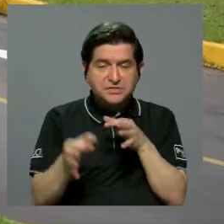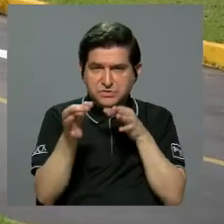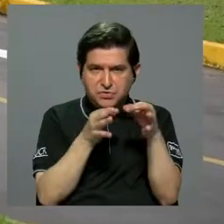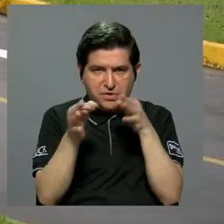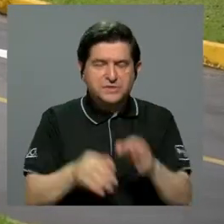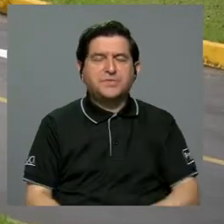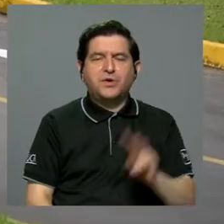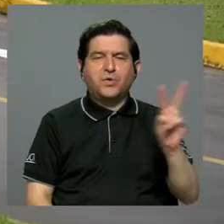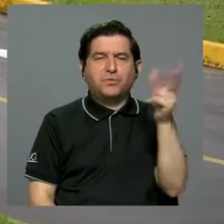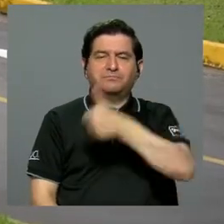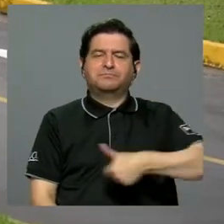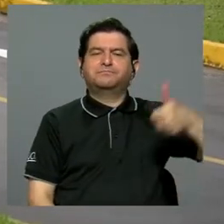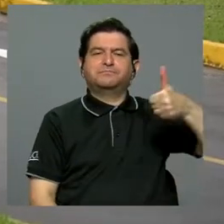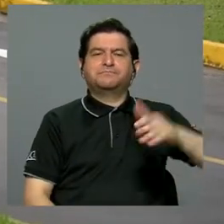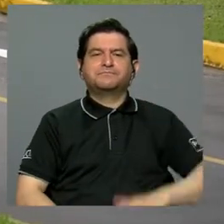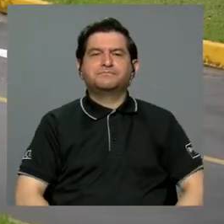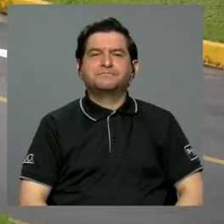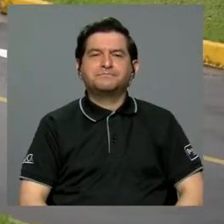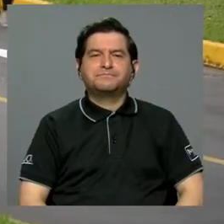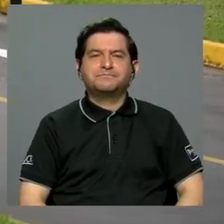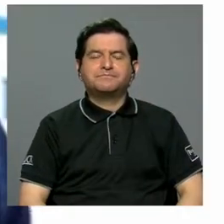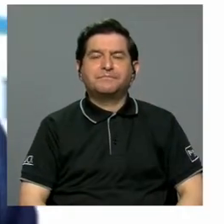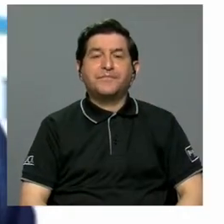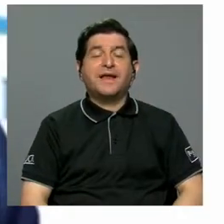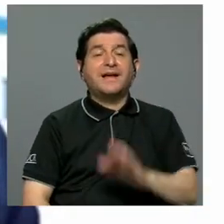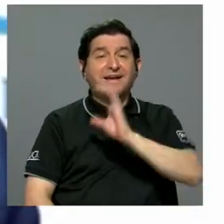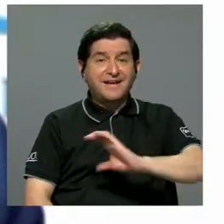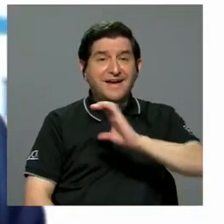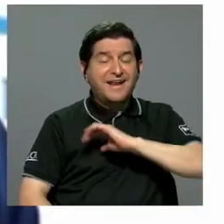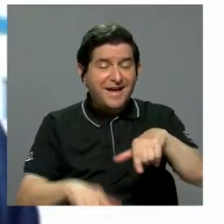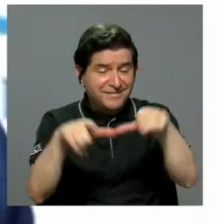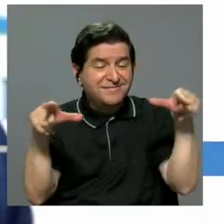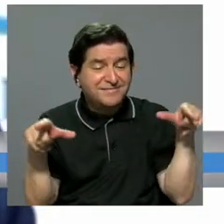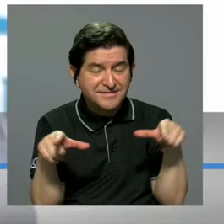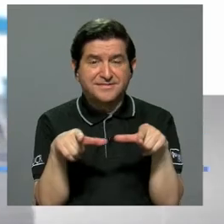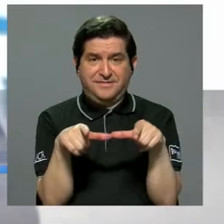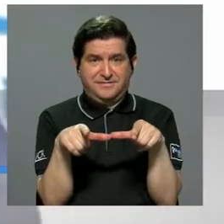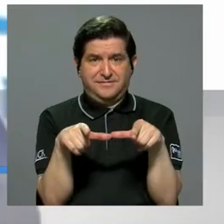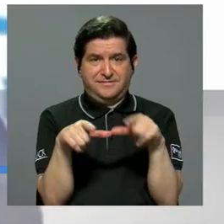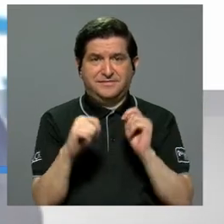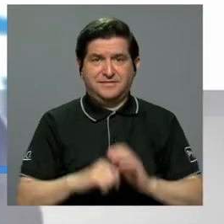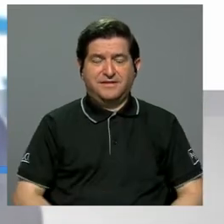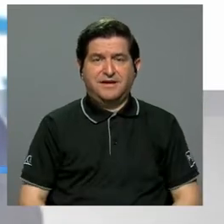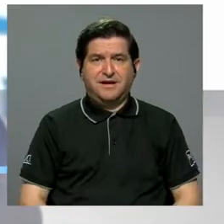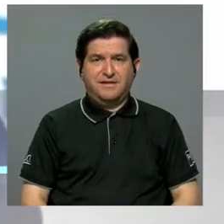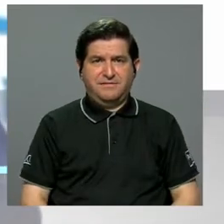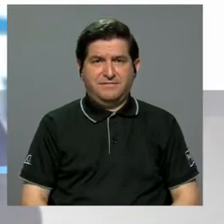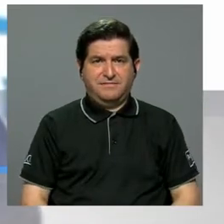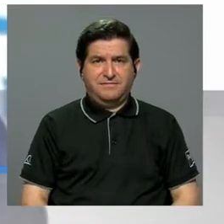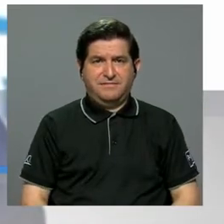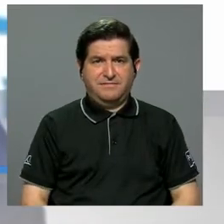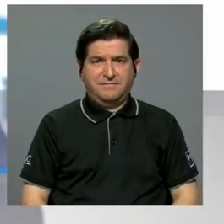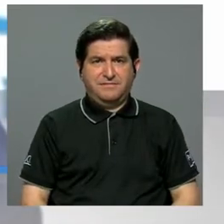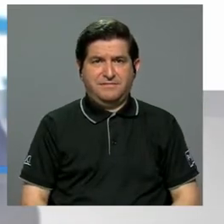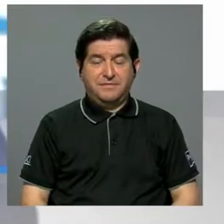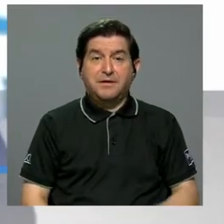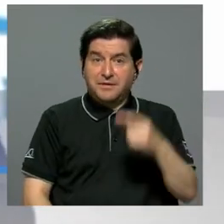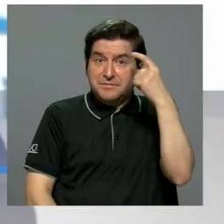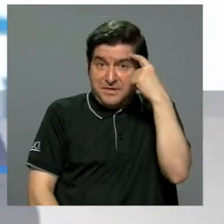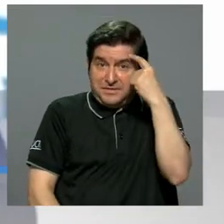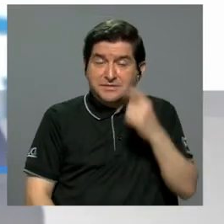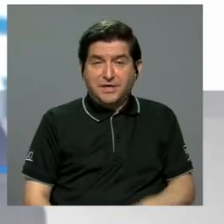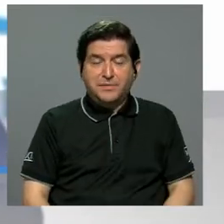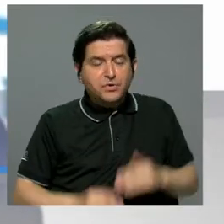fue lo que indicó el vicerrector. Por la naturaleza del terreno, a lo largo de